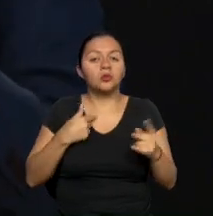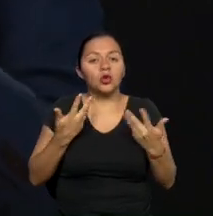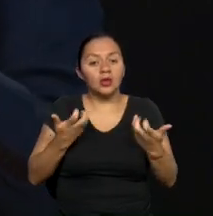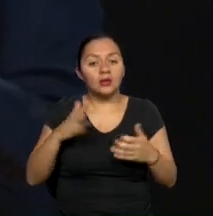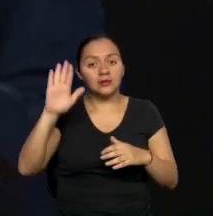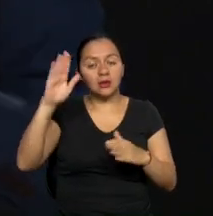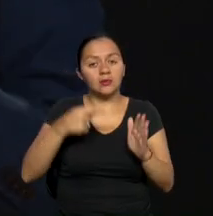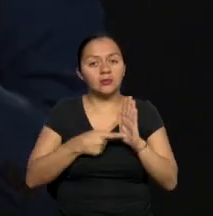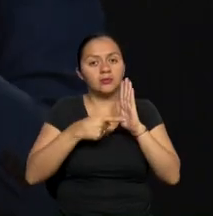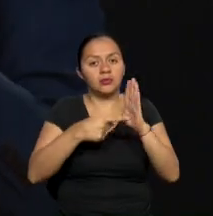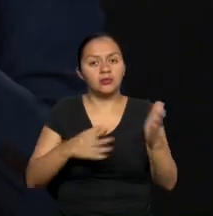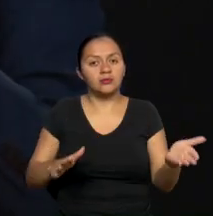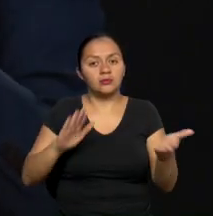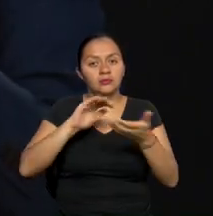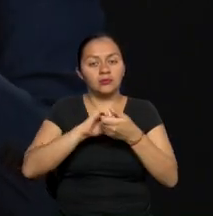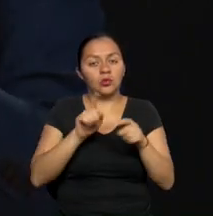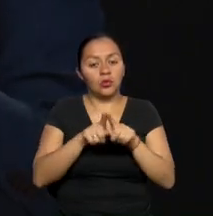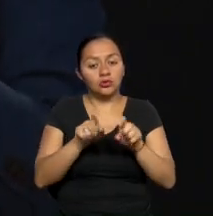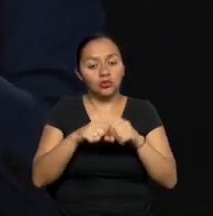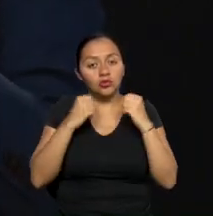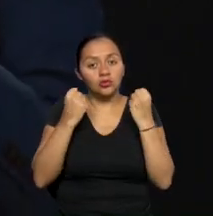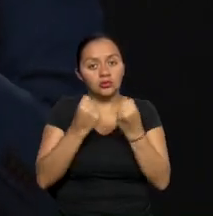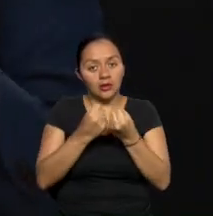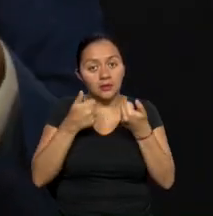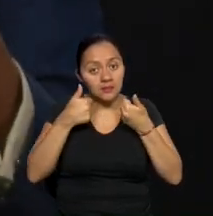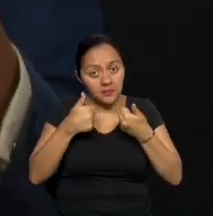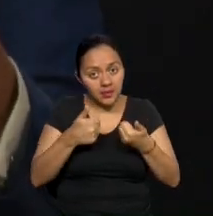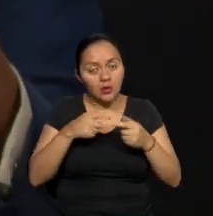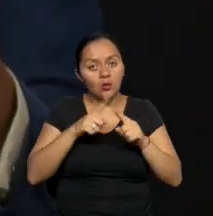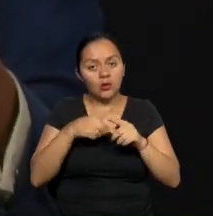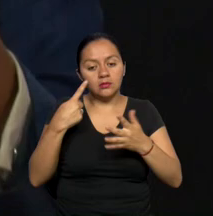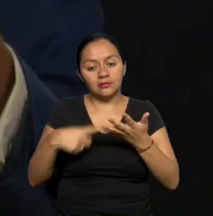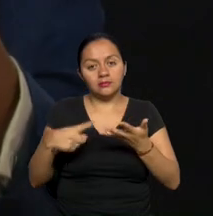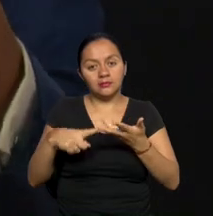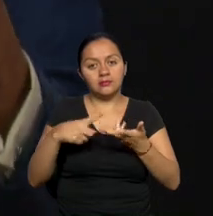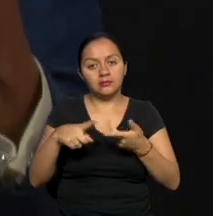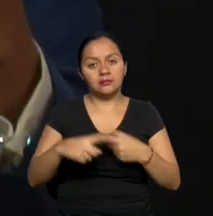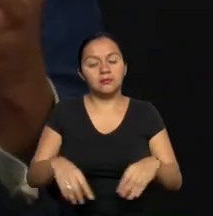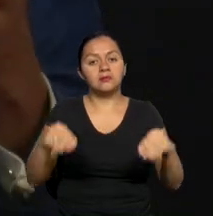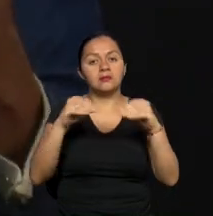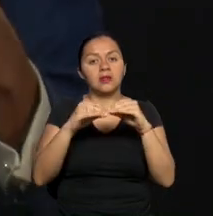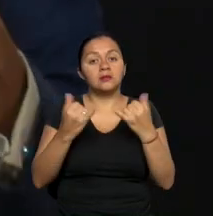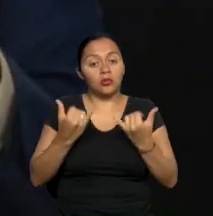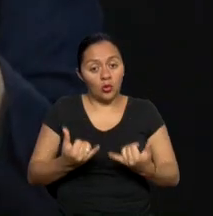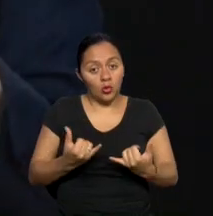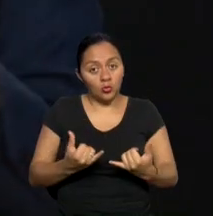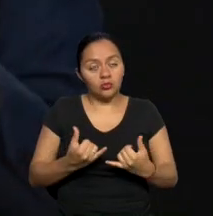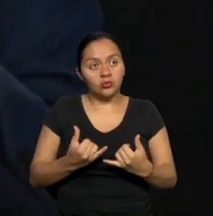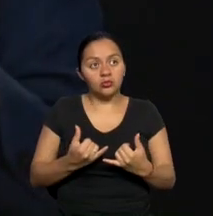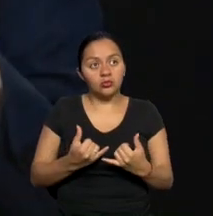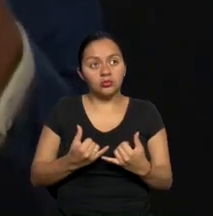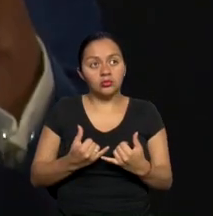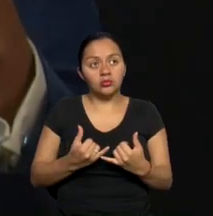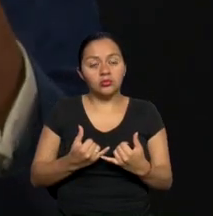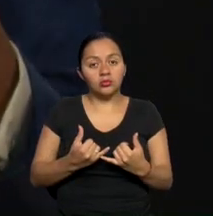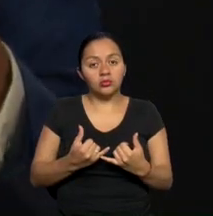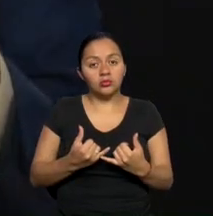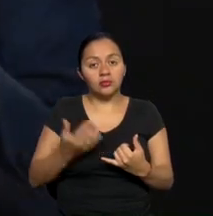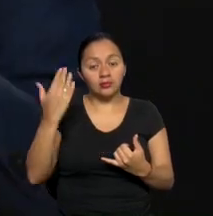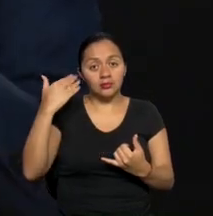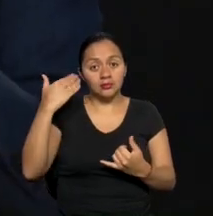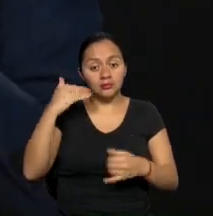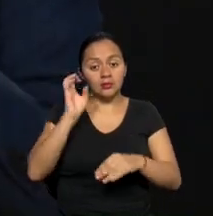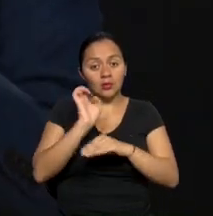consolidarnos en la sociedad ecuatoriana como una herramienta más, mucho más ahora que todos los